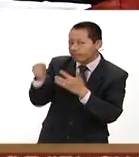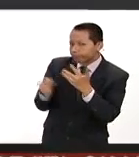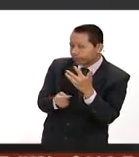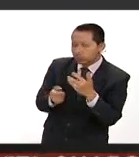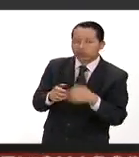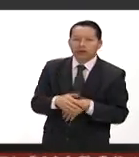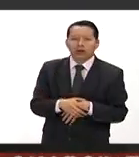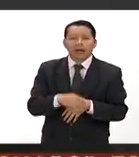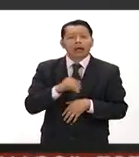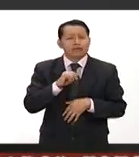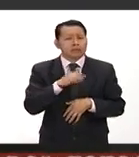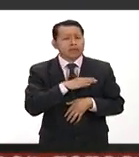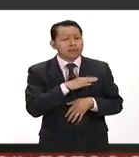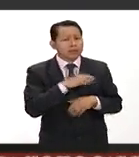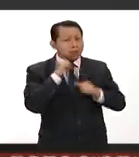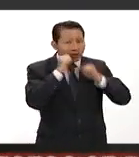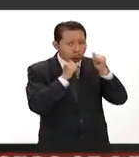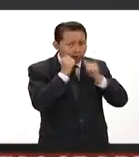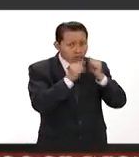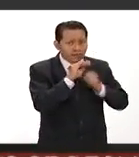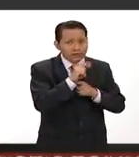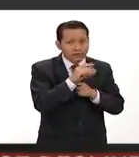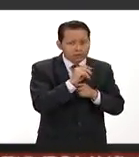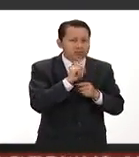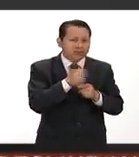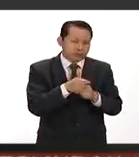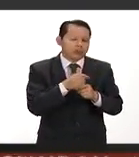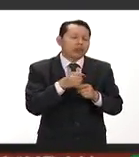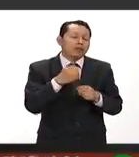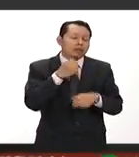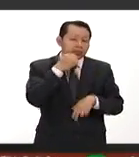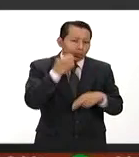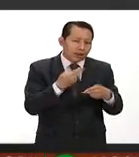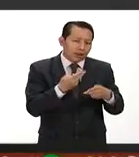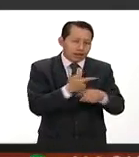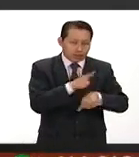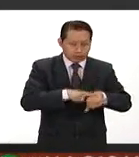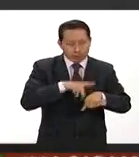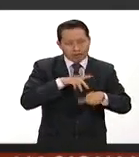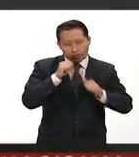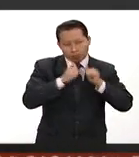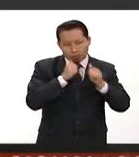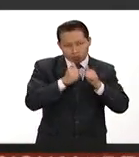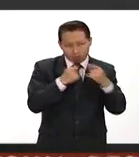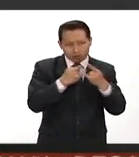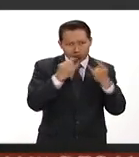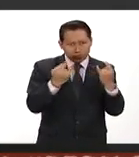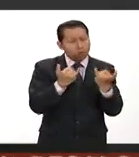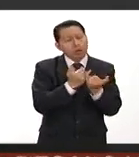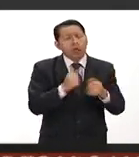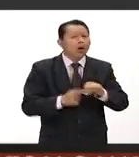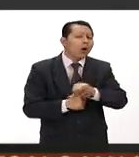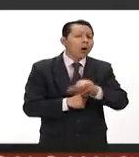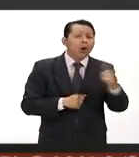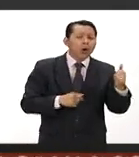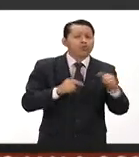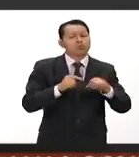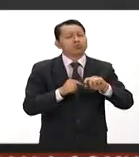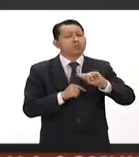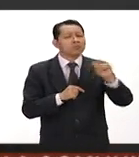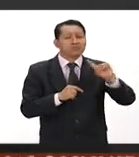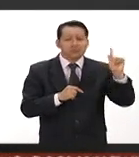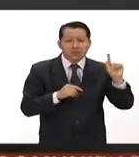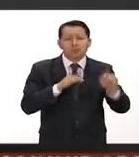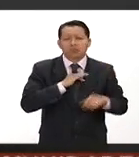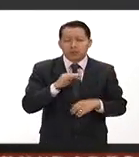va dirigida sobre todo a antropólogos físicos egresados de la Escuela Nacional de Antropología e Historia pero también a otros especialistas o a otros profesionistas como pueden ser